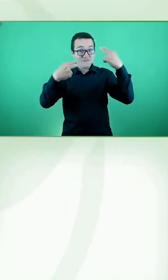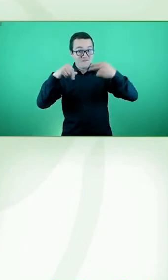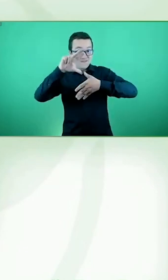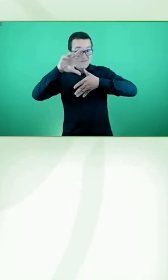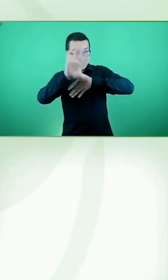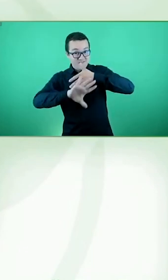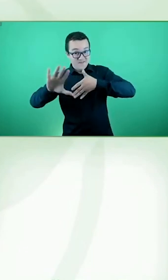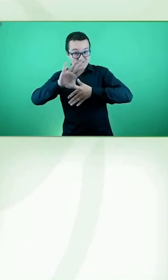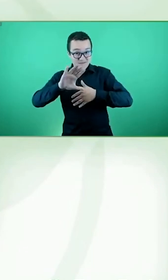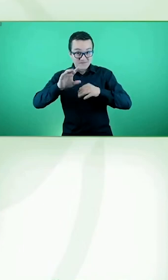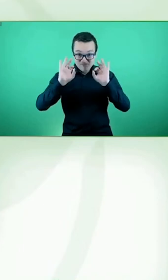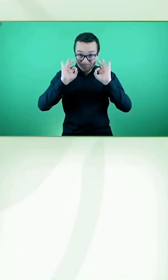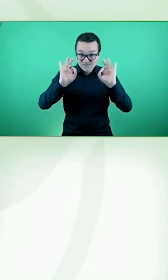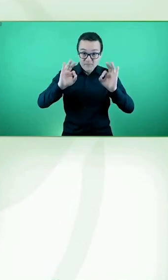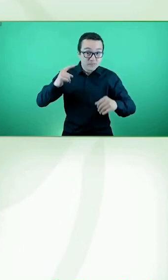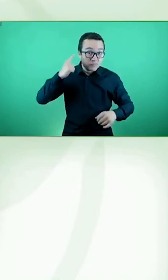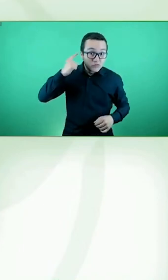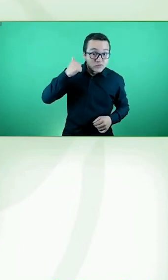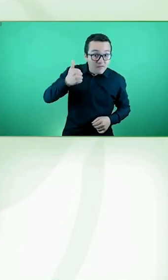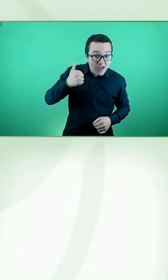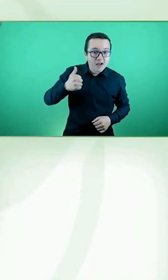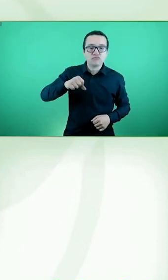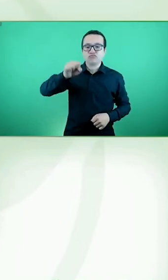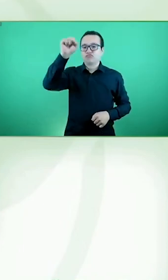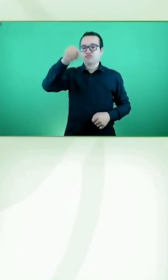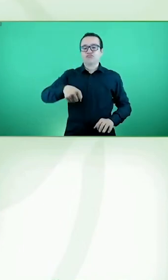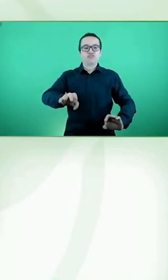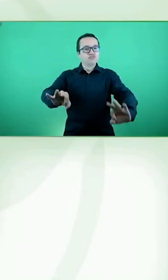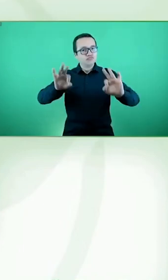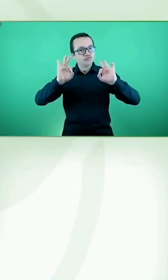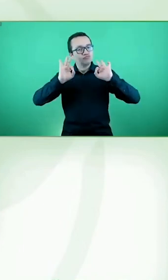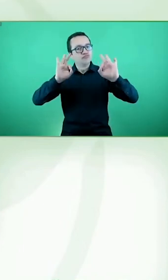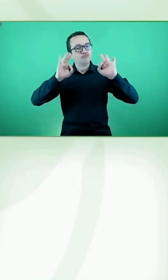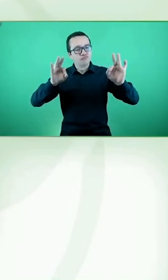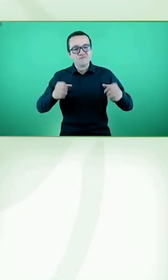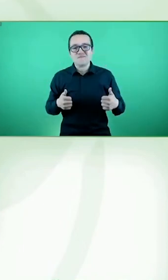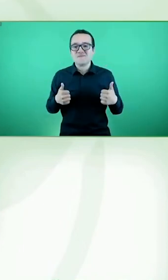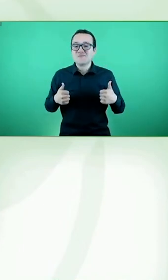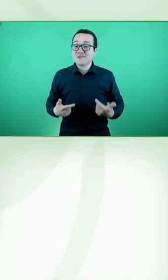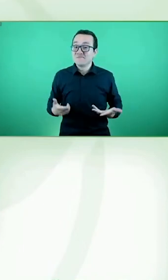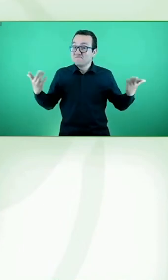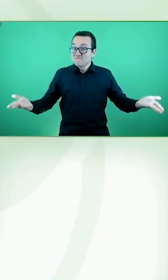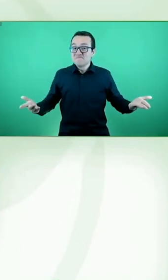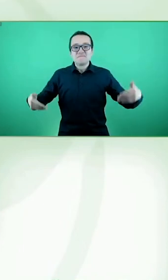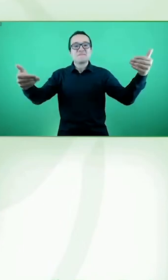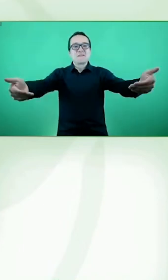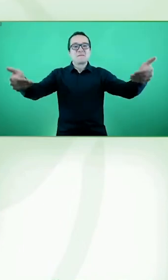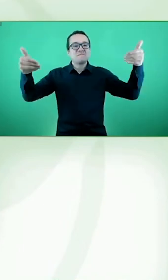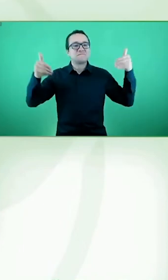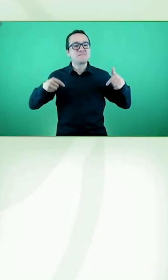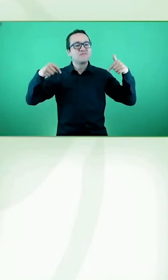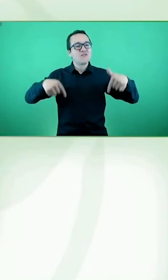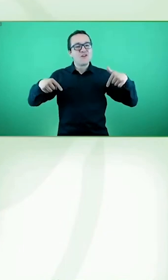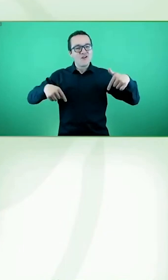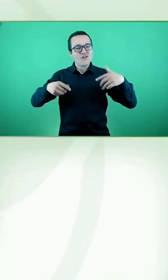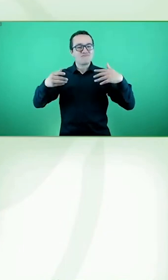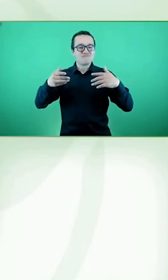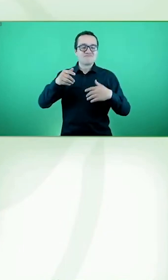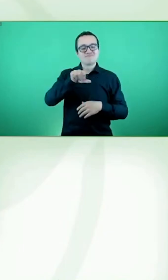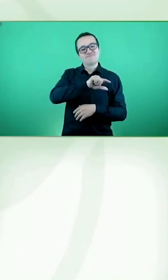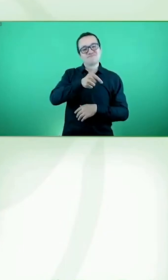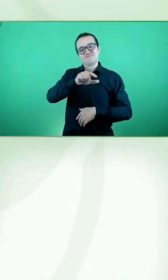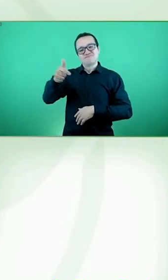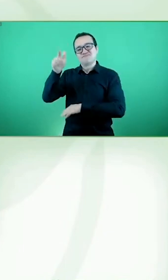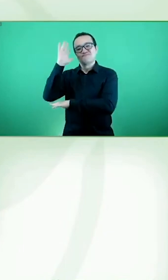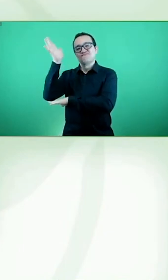Me dicen que sí en el panel de control, así que muy bien. Bienvenidos a esta sesión donde vamos a dar una vuelta